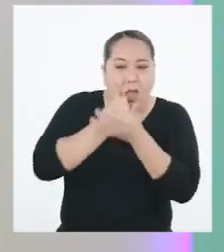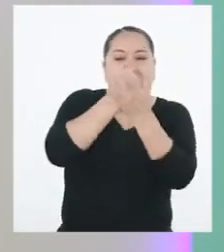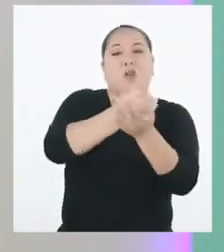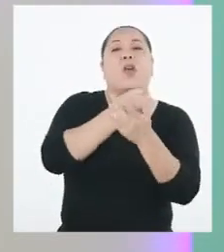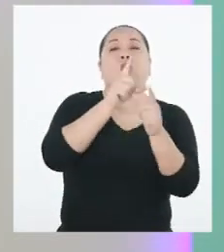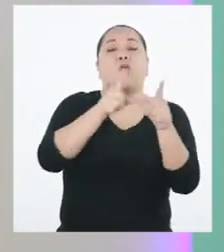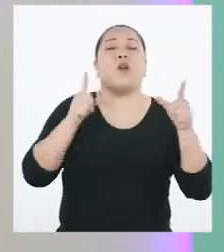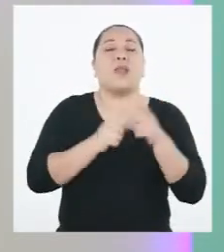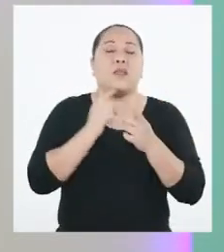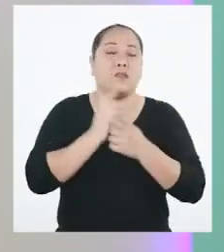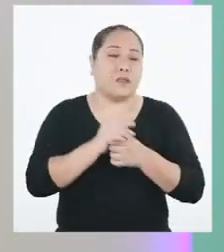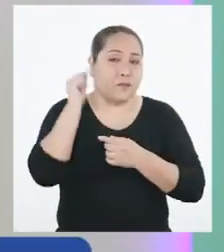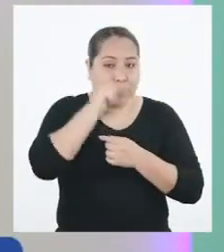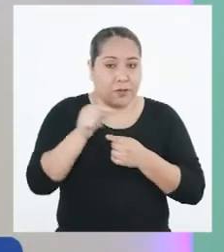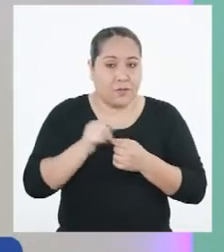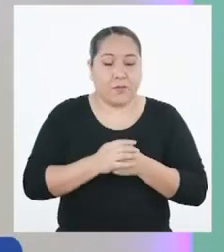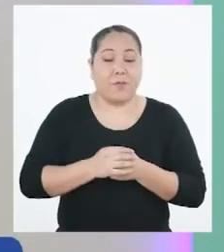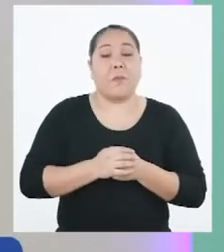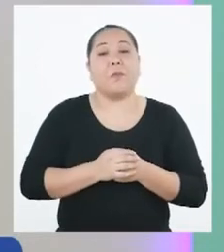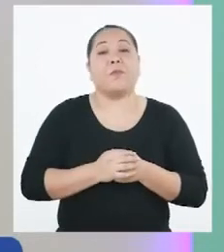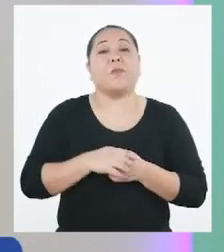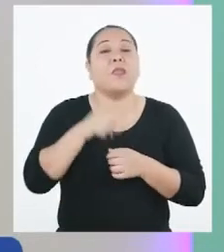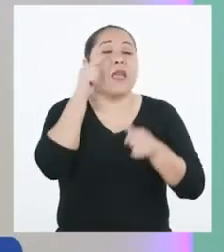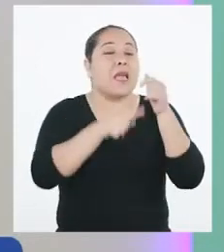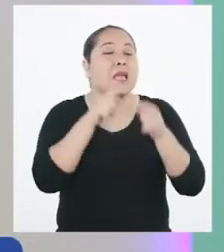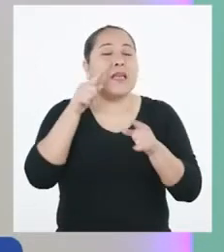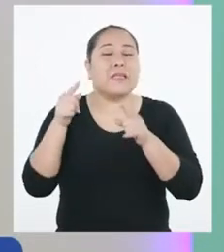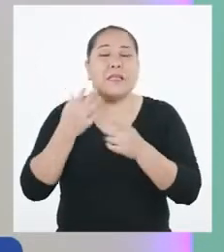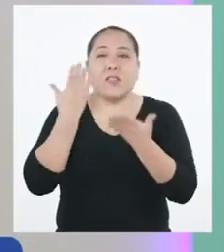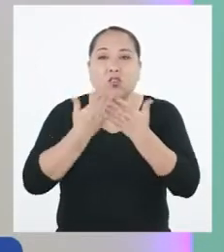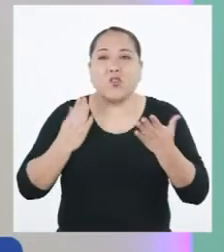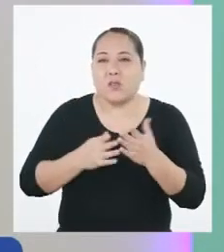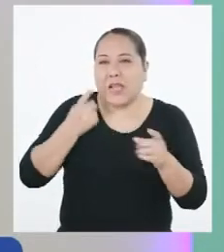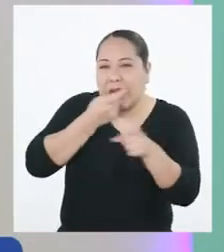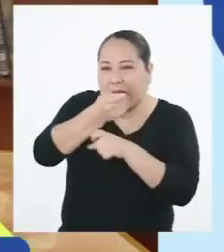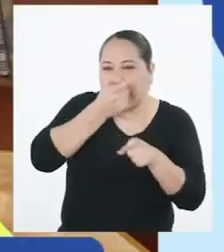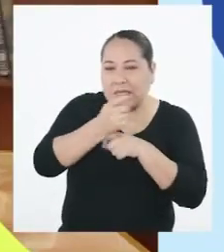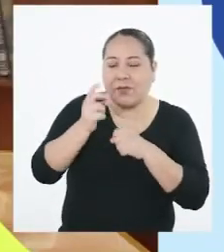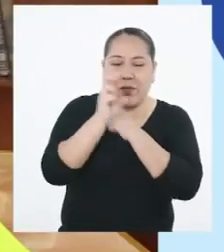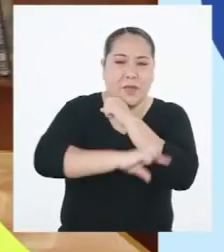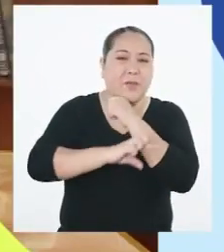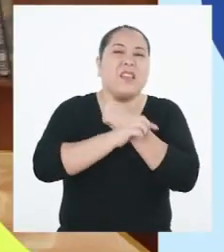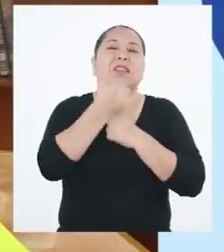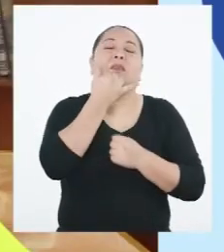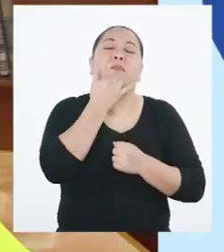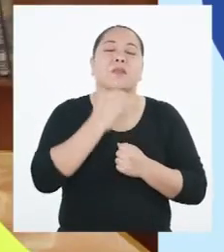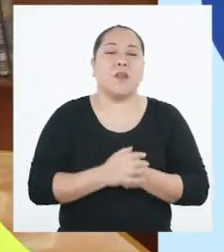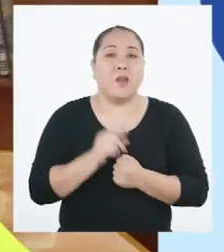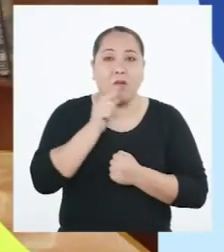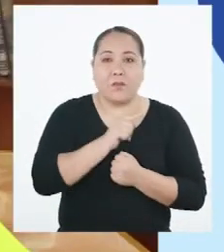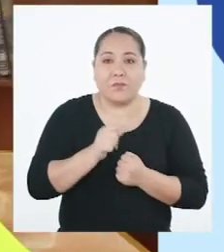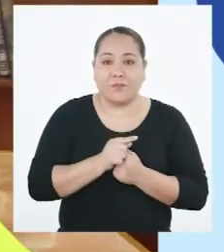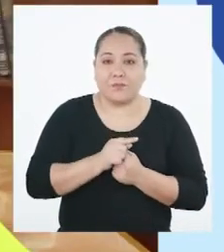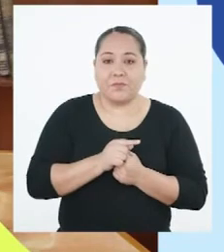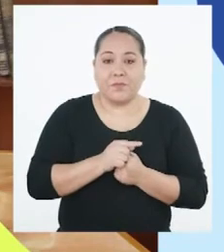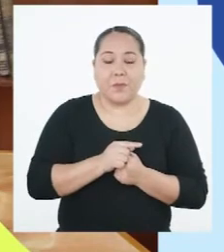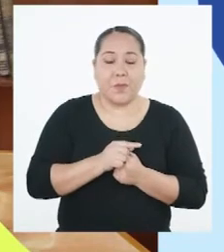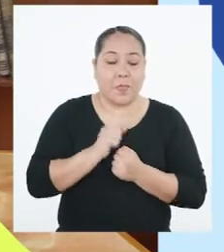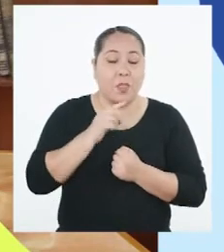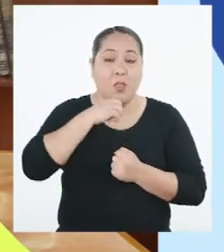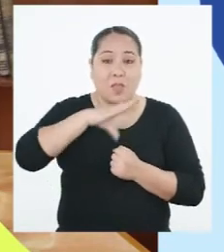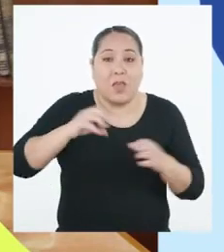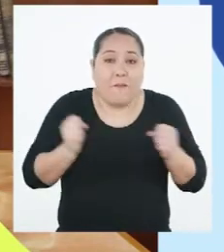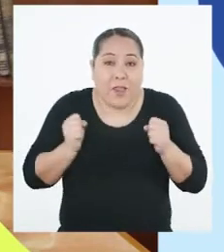vulnerables ante los fenómenos! ¿Y desde cuándo este tipo de fenómenos afectan al país? Mira, yo te diría que el